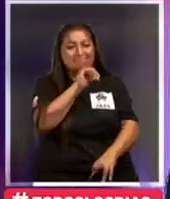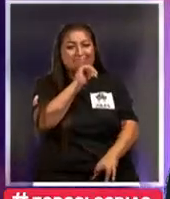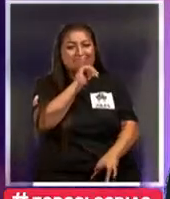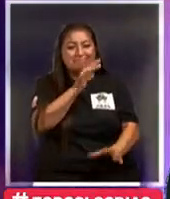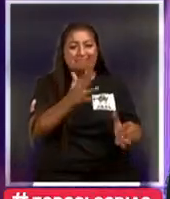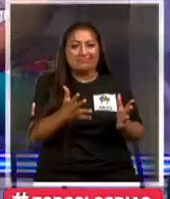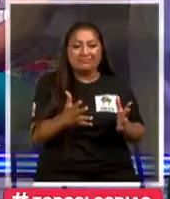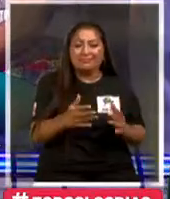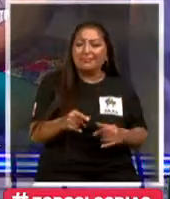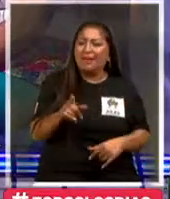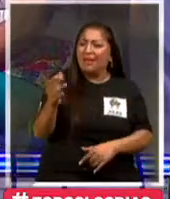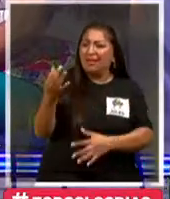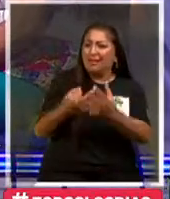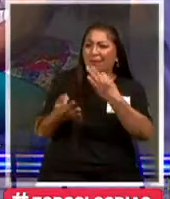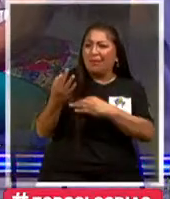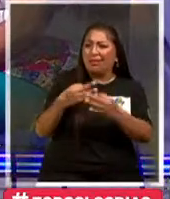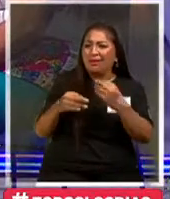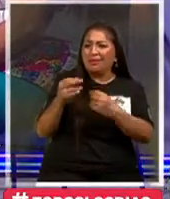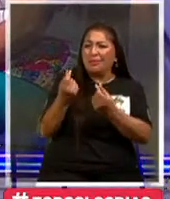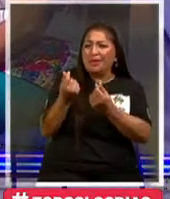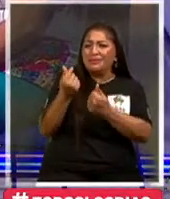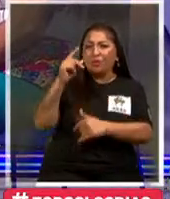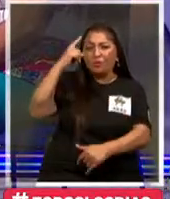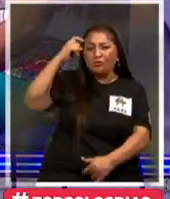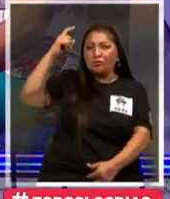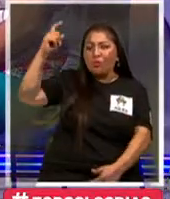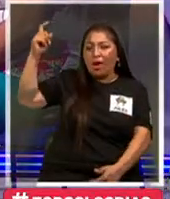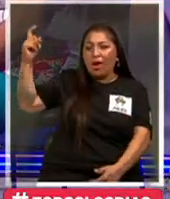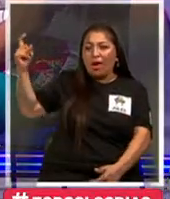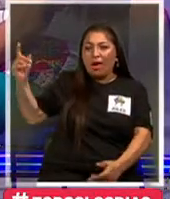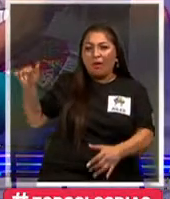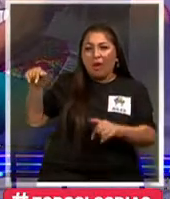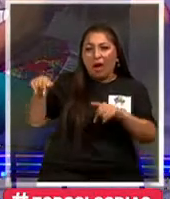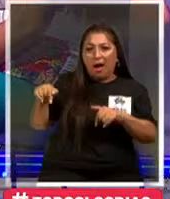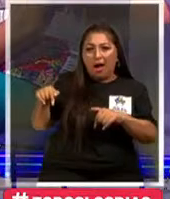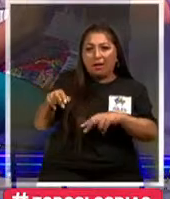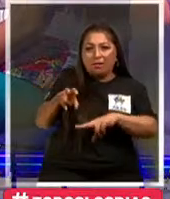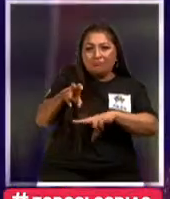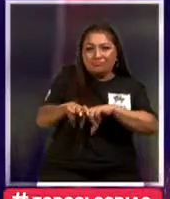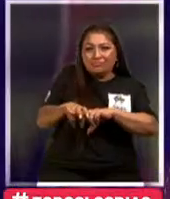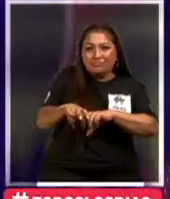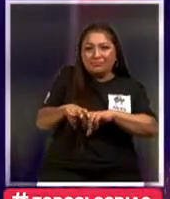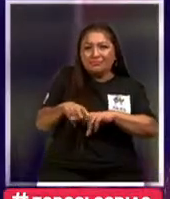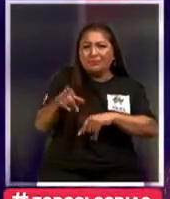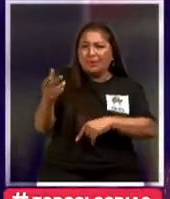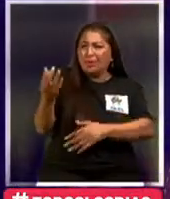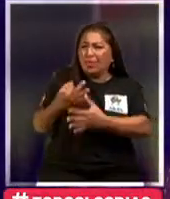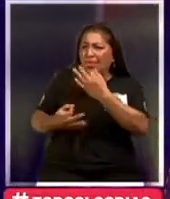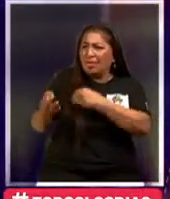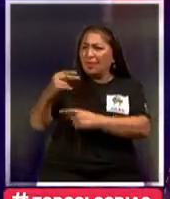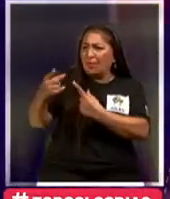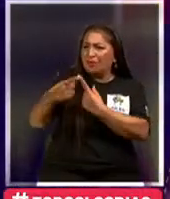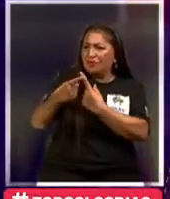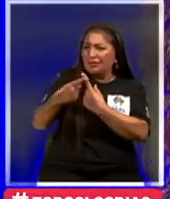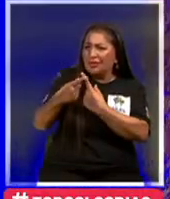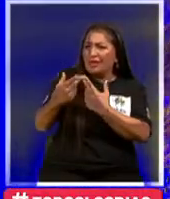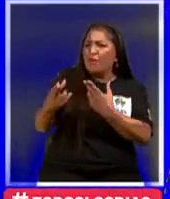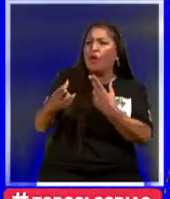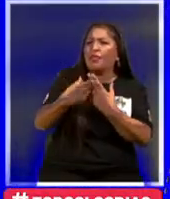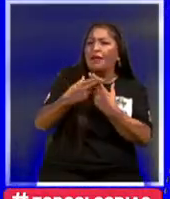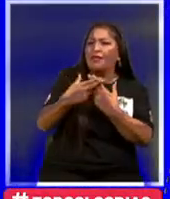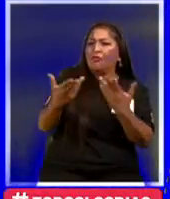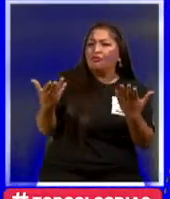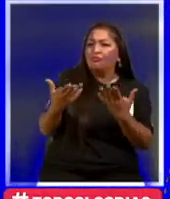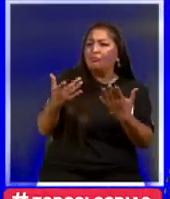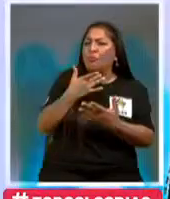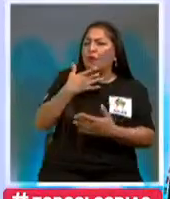Tú me dijiste que era como estar en el Como vivir un sueño Estar sentado acá Y hablaste muy bien de la Teletón ¿Por qué ha sido la Teletón tan importante para ti?